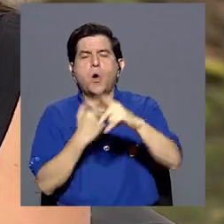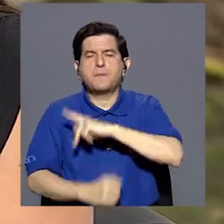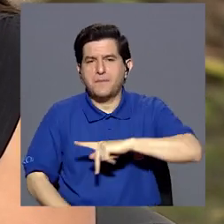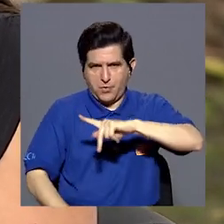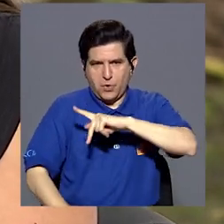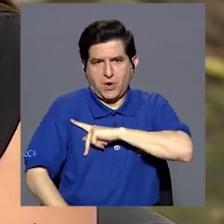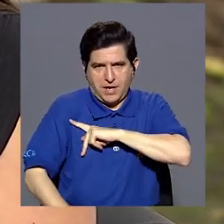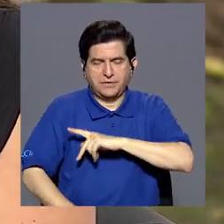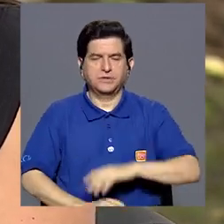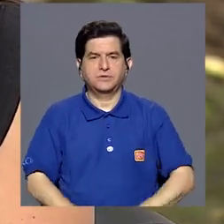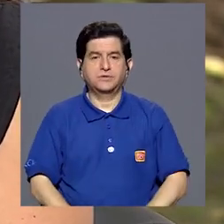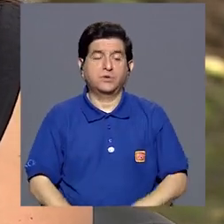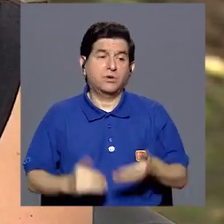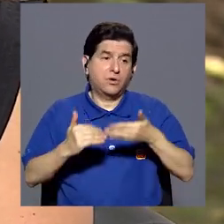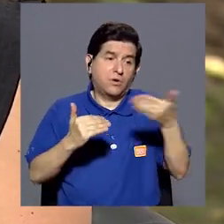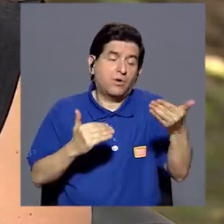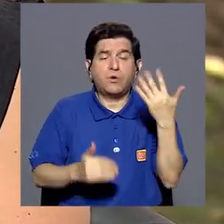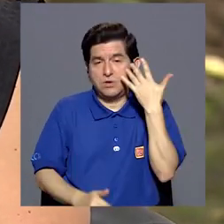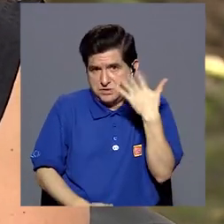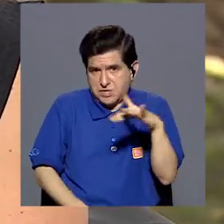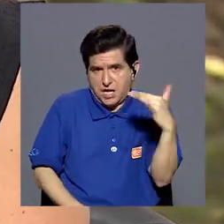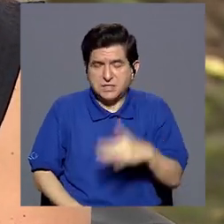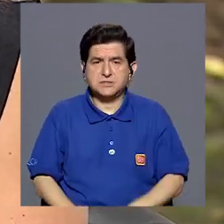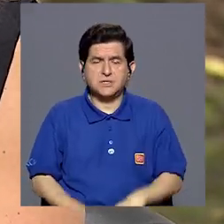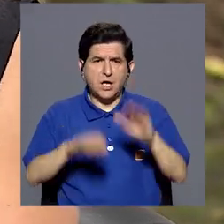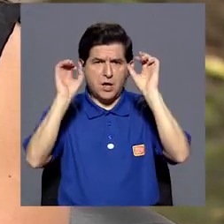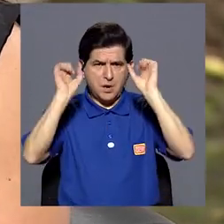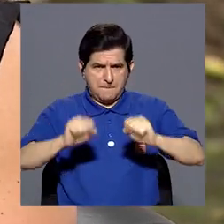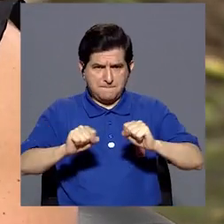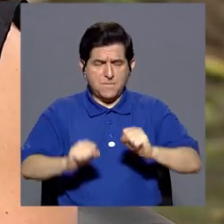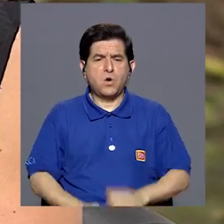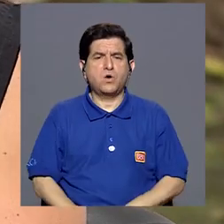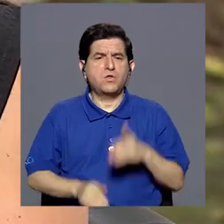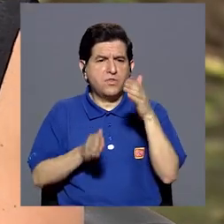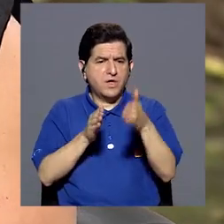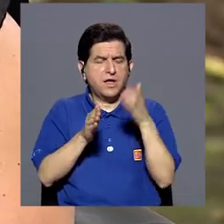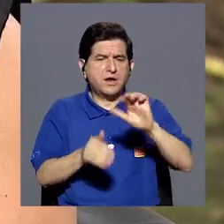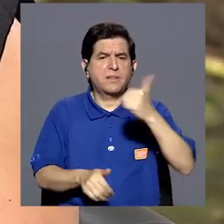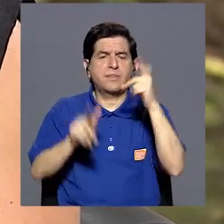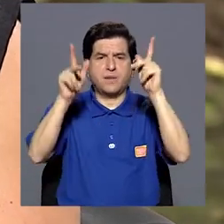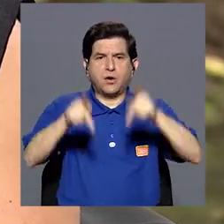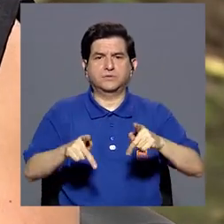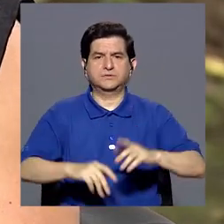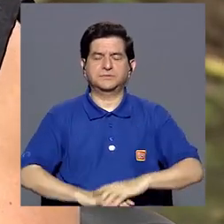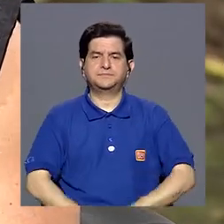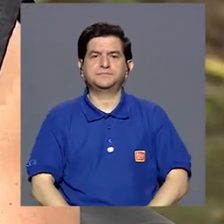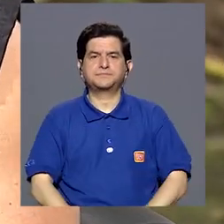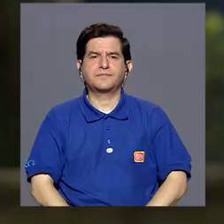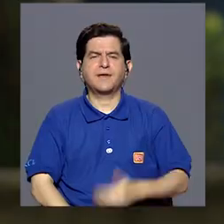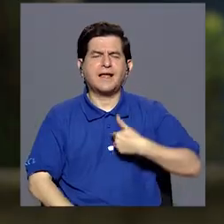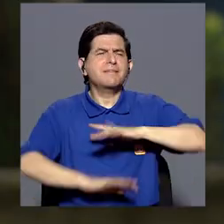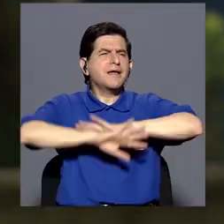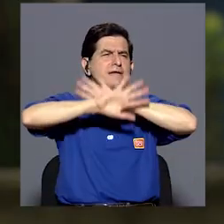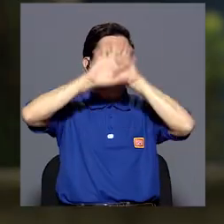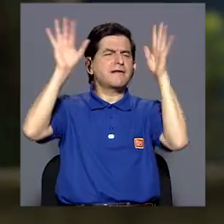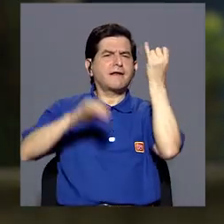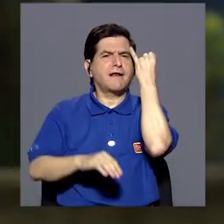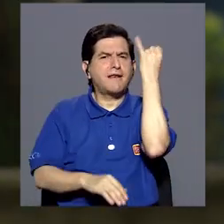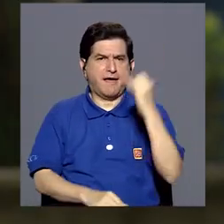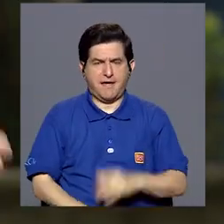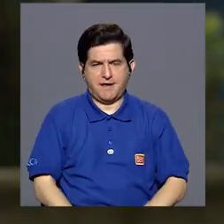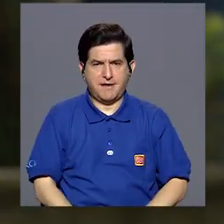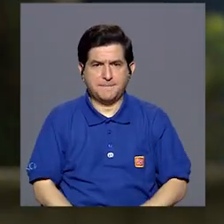proyectos personales y asuntos por el estilo para dedicarse al cuido de la otra persona. Para tenerlo claro